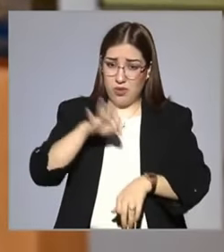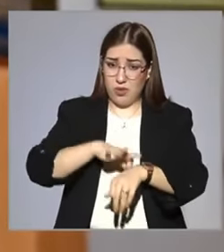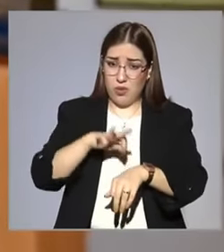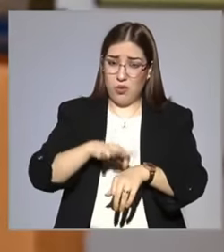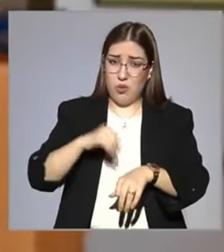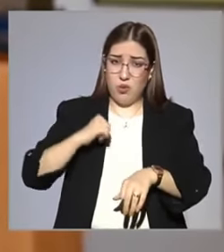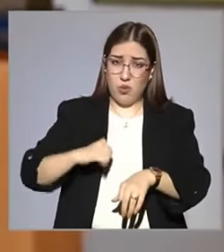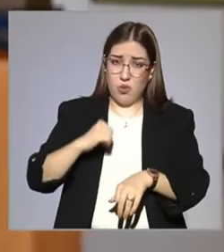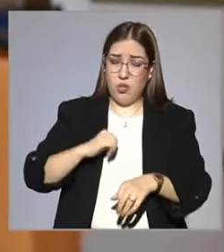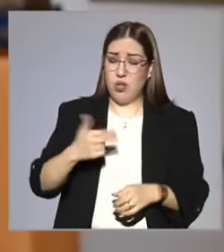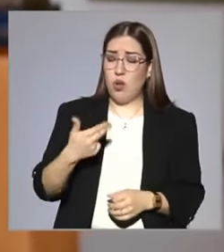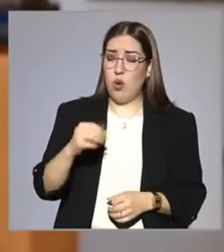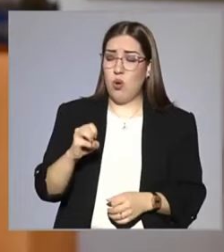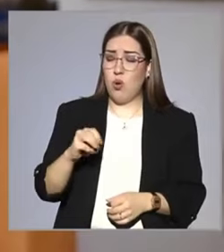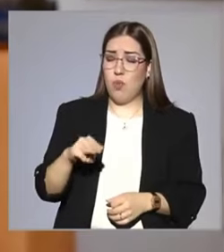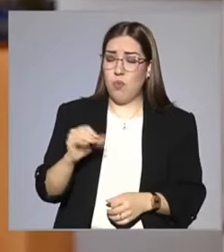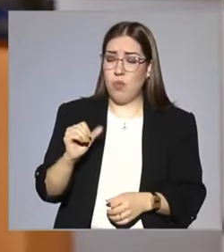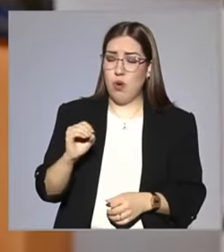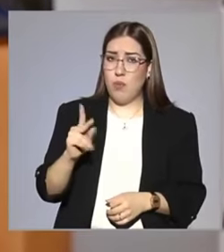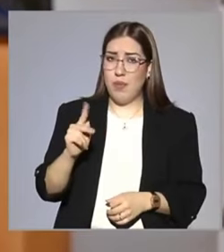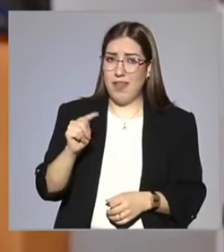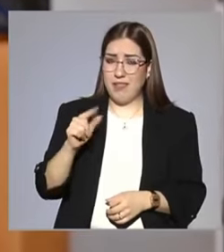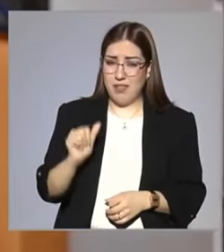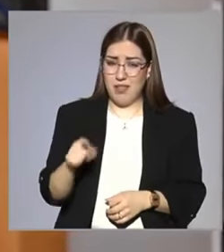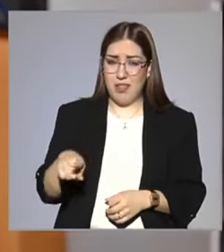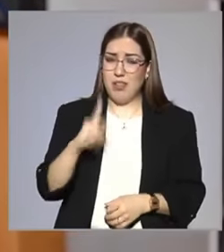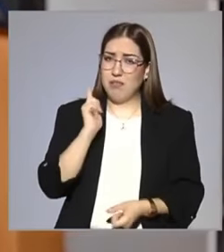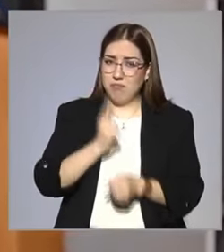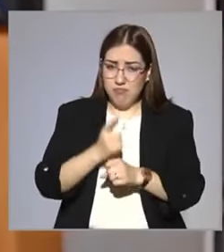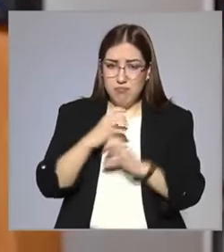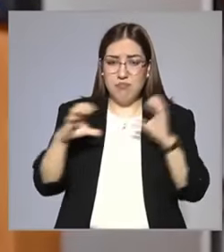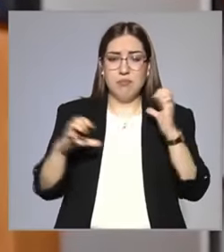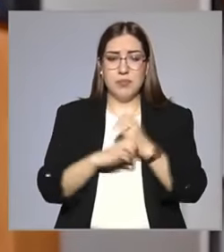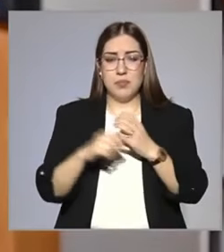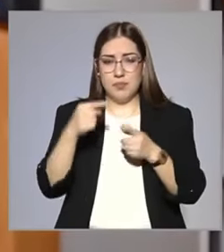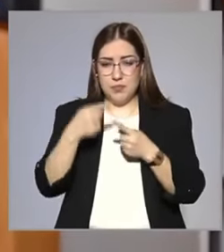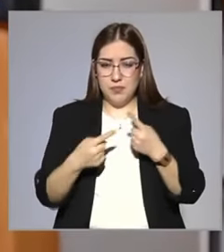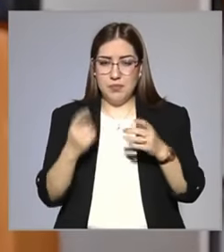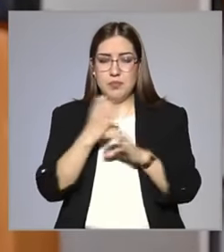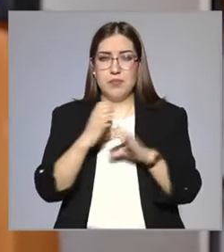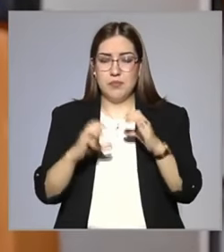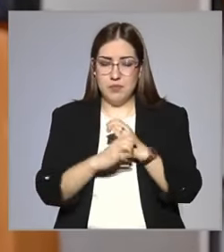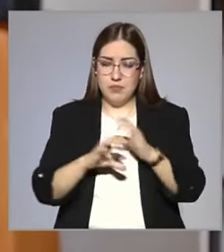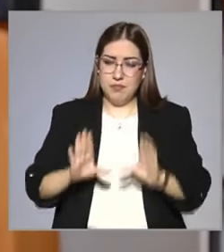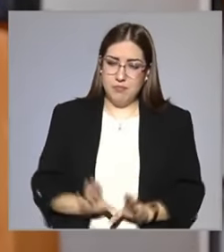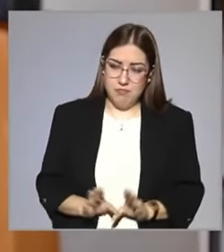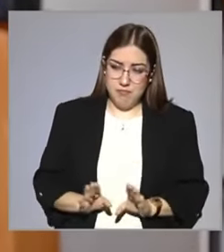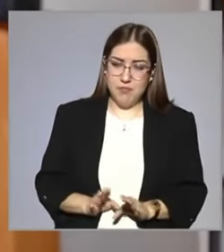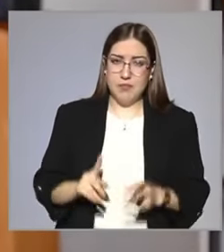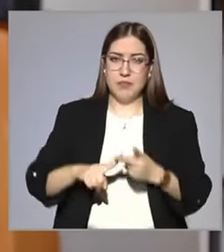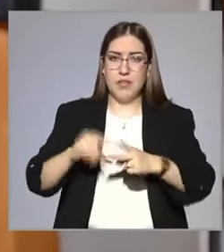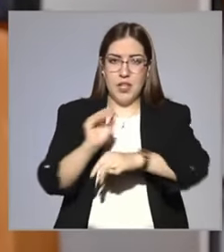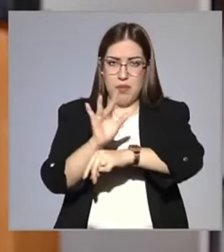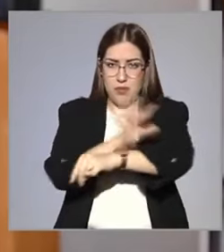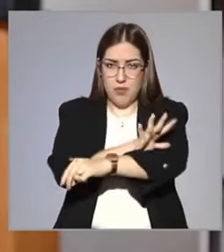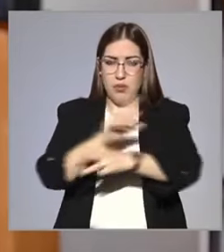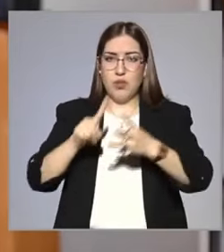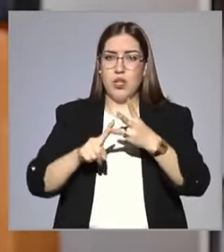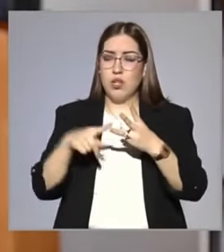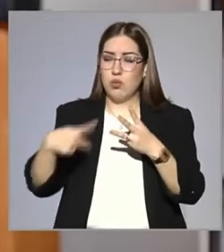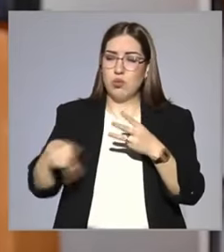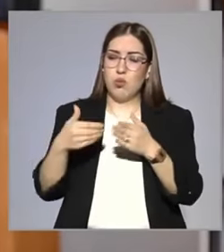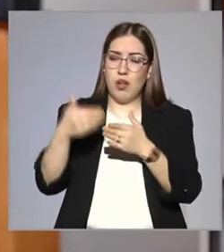es muy exhaustiva. Tomamos en cuenta los aspectos dinámicos, los aspectos emocionales, los